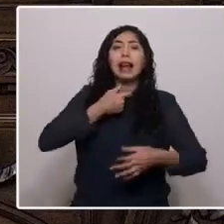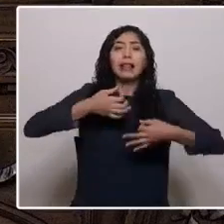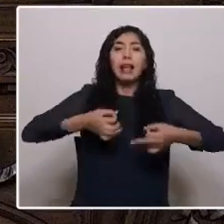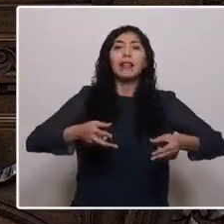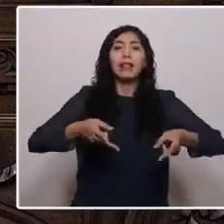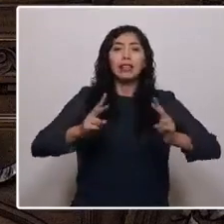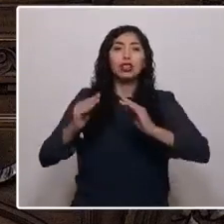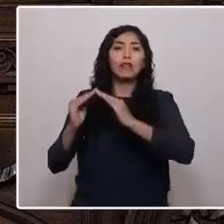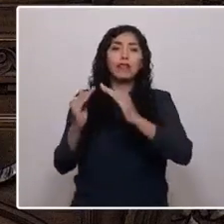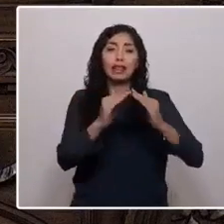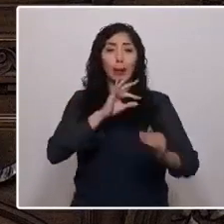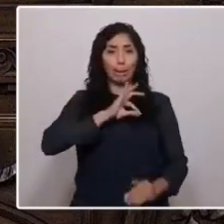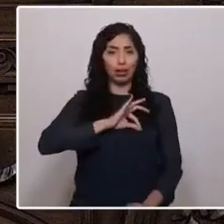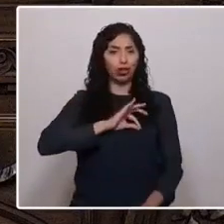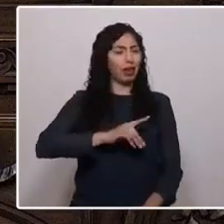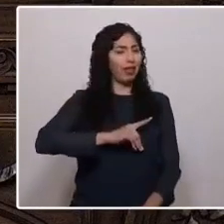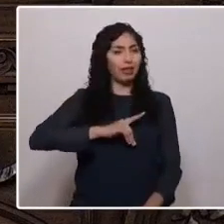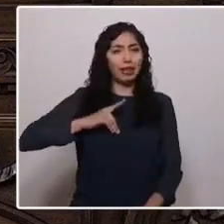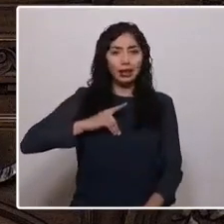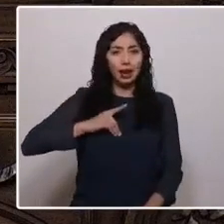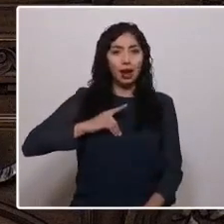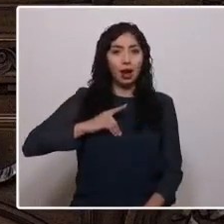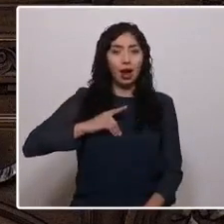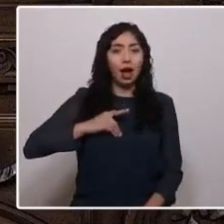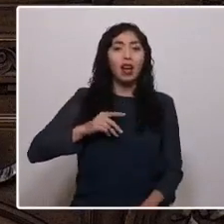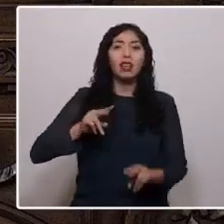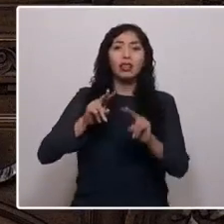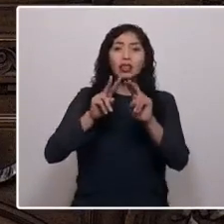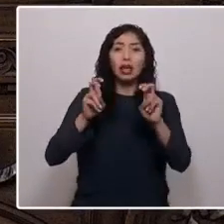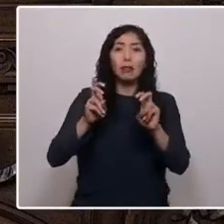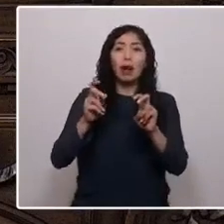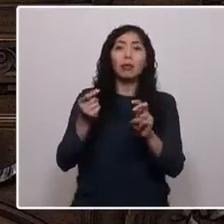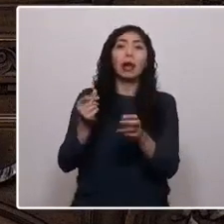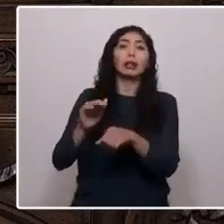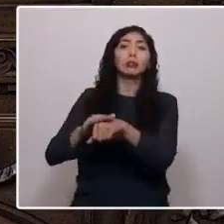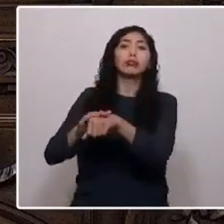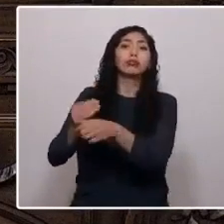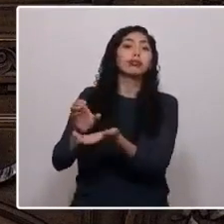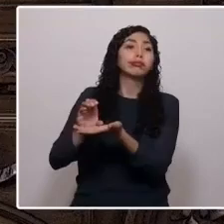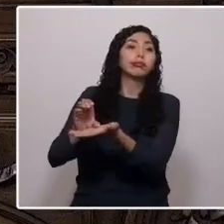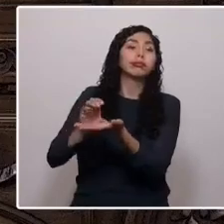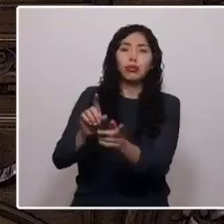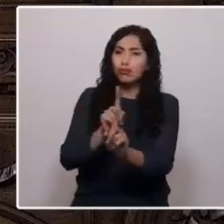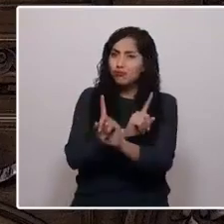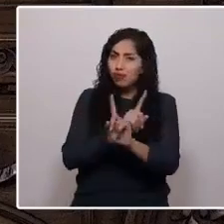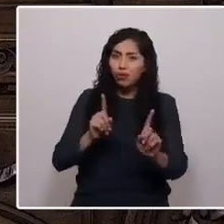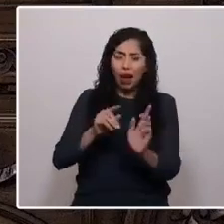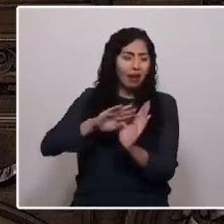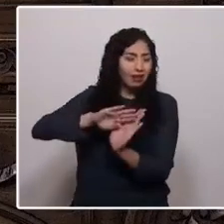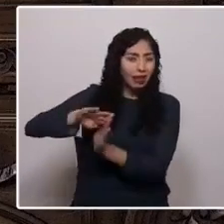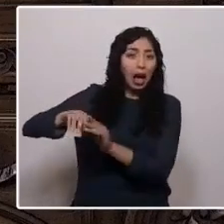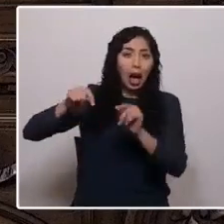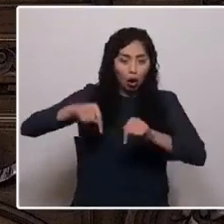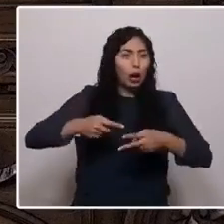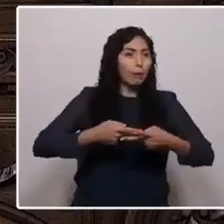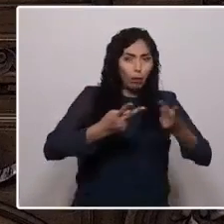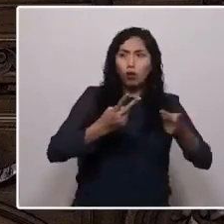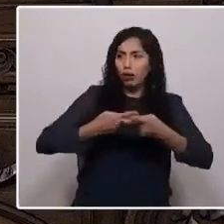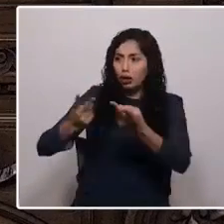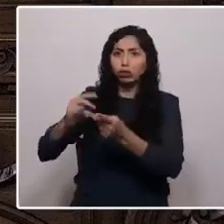pensiones dignas, dejando atrás el principio de subsidiariedad y abriendo paso a la recuperación de lo público, de lo común,